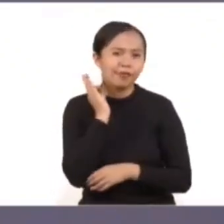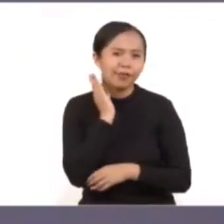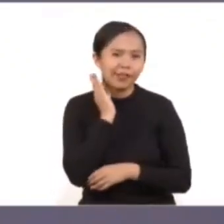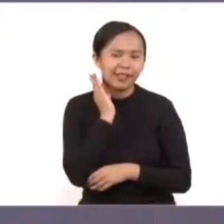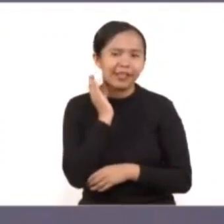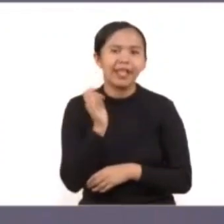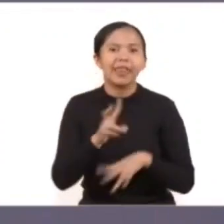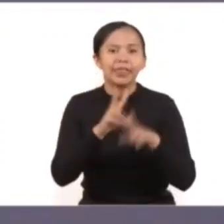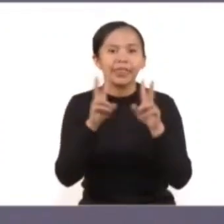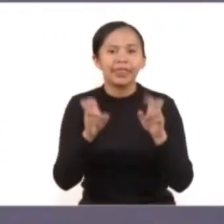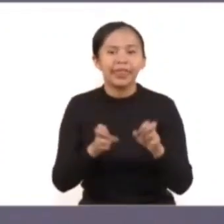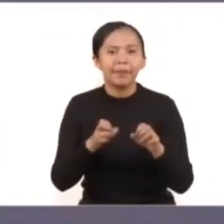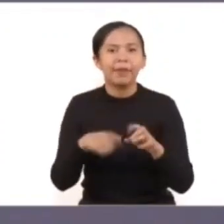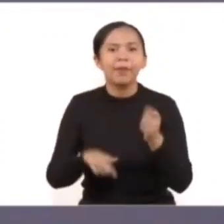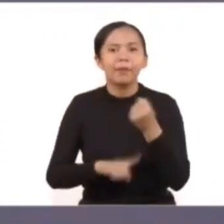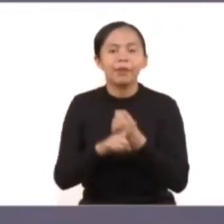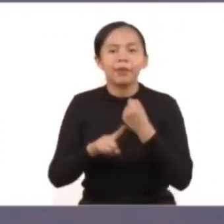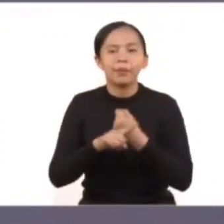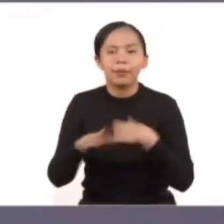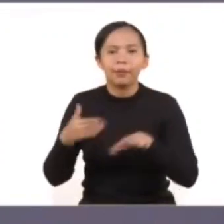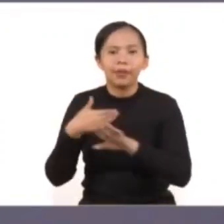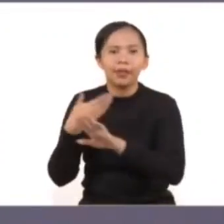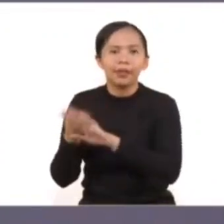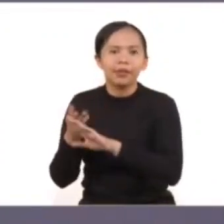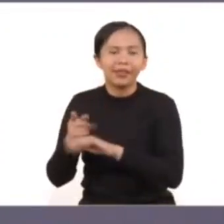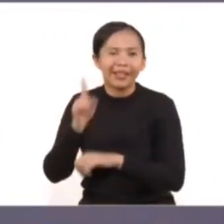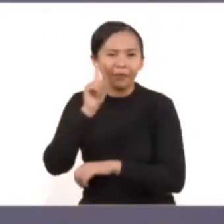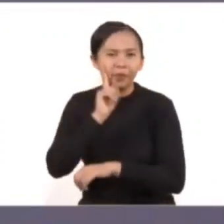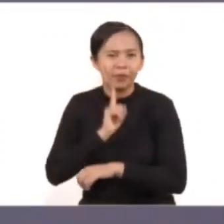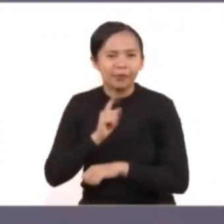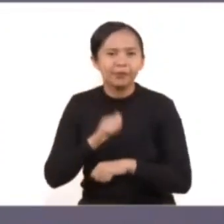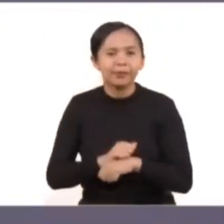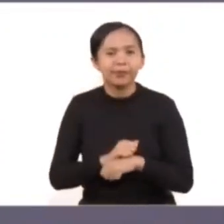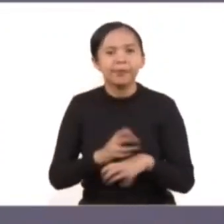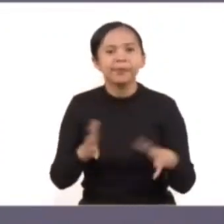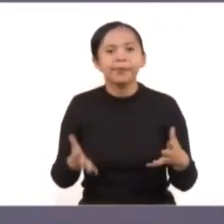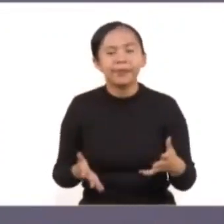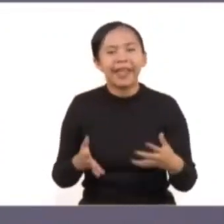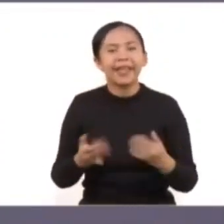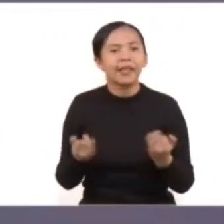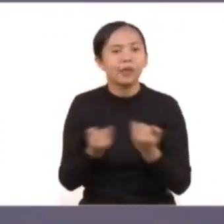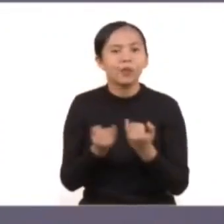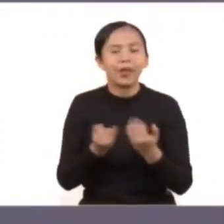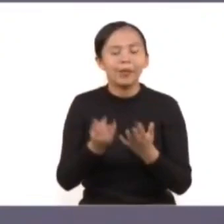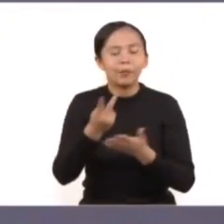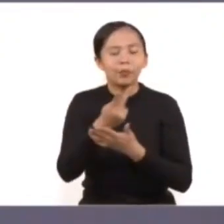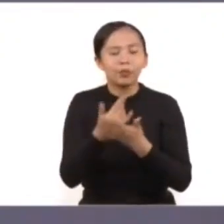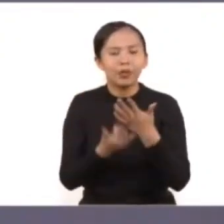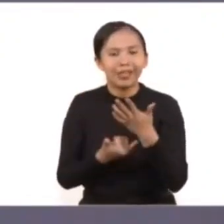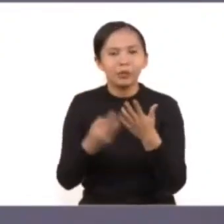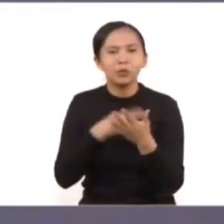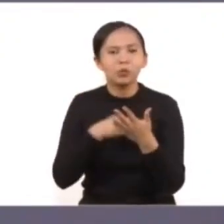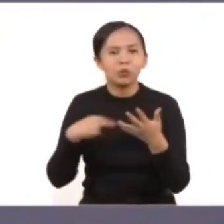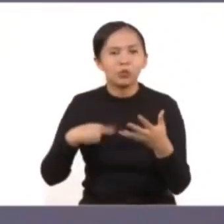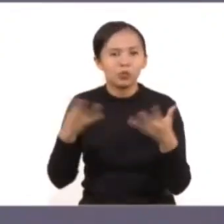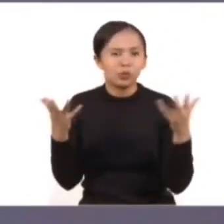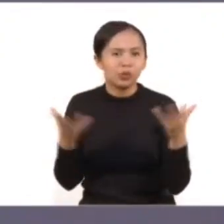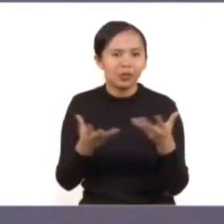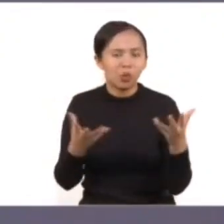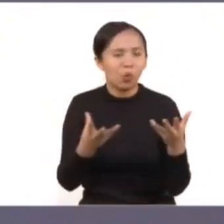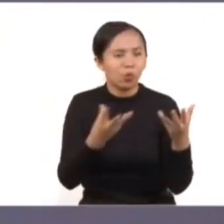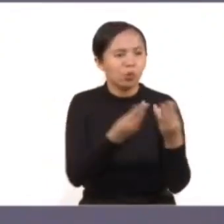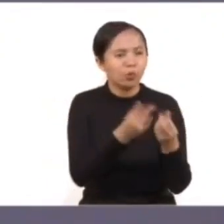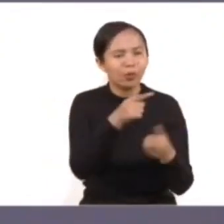en el combate de los delitos de género, así como algunos proyectos que estamos implementando con